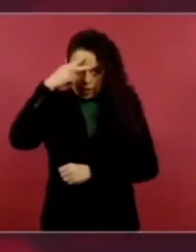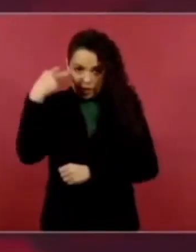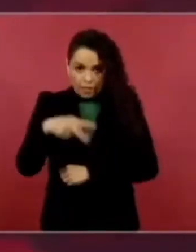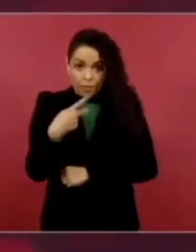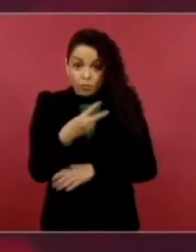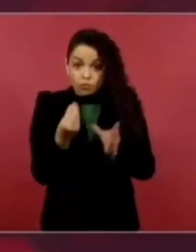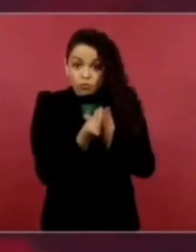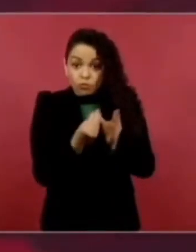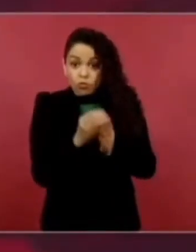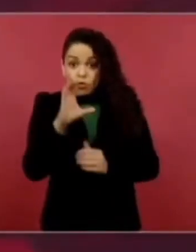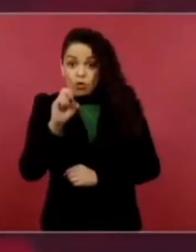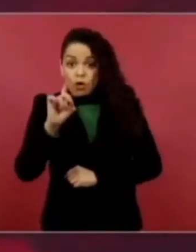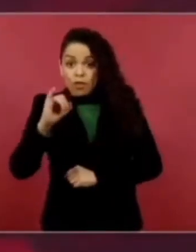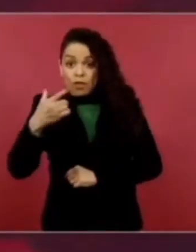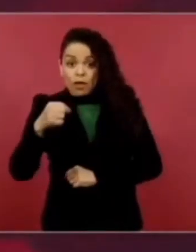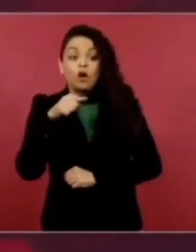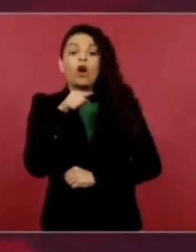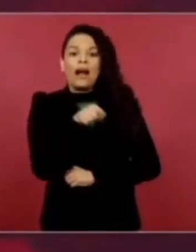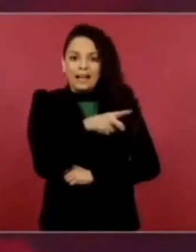que establece